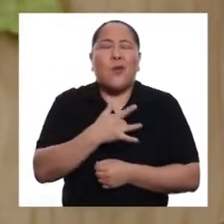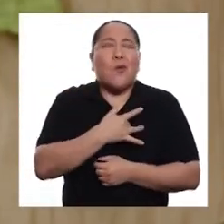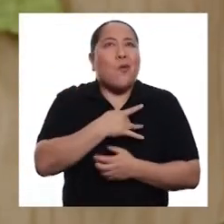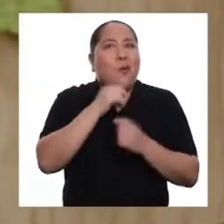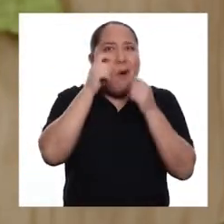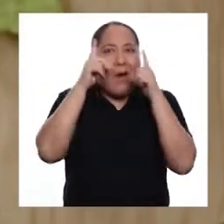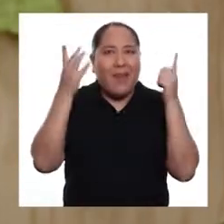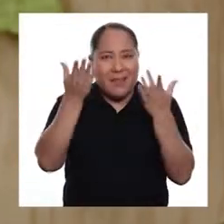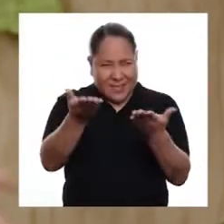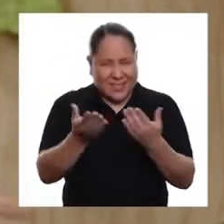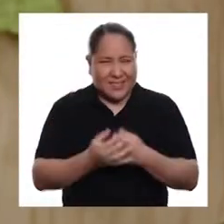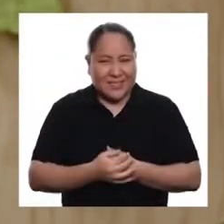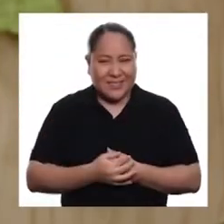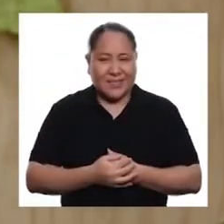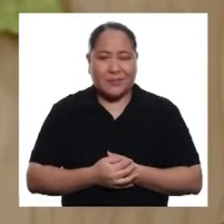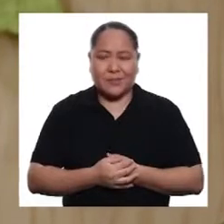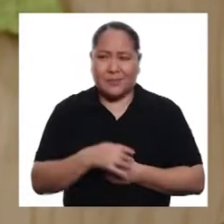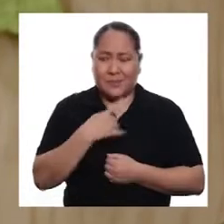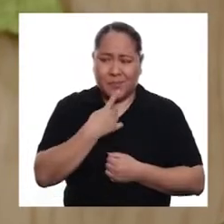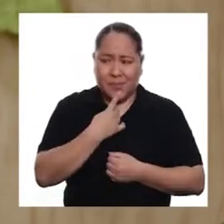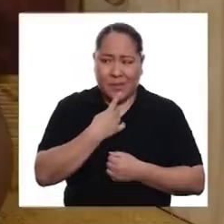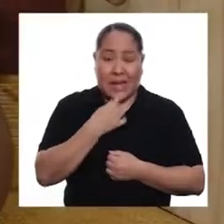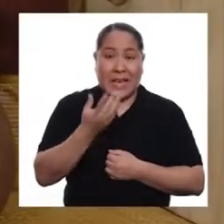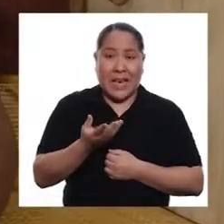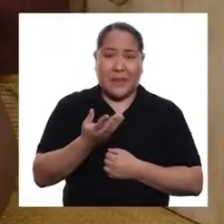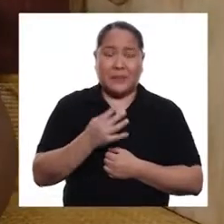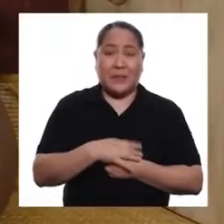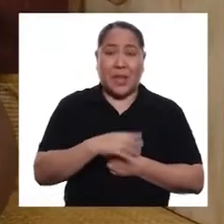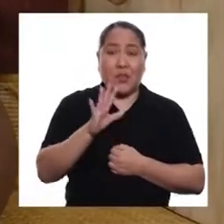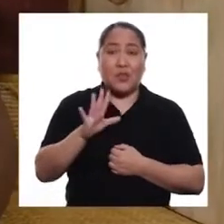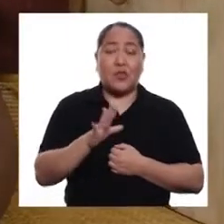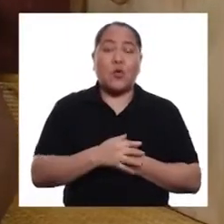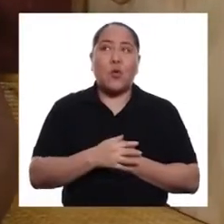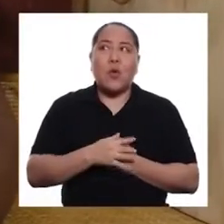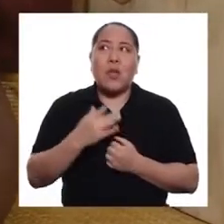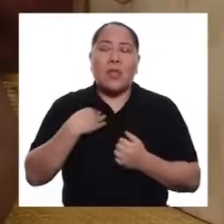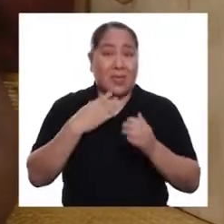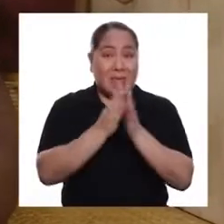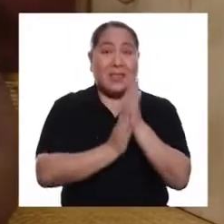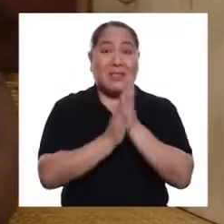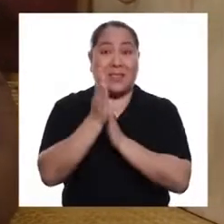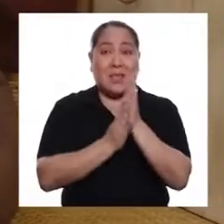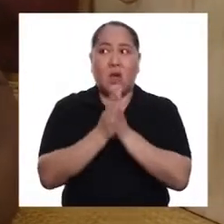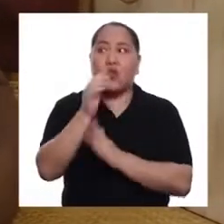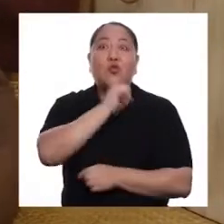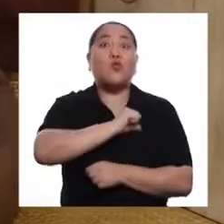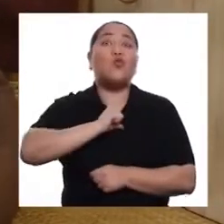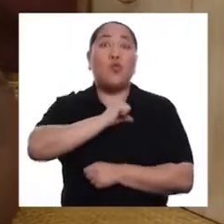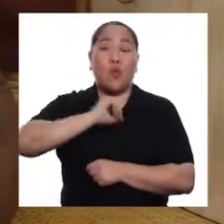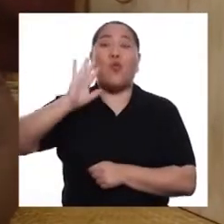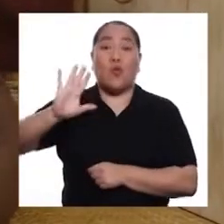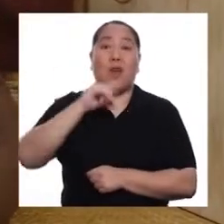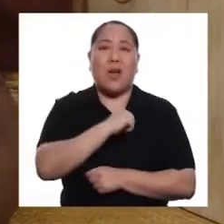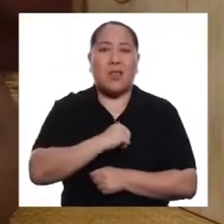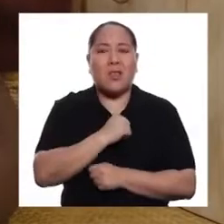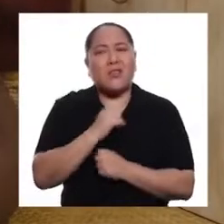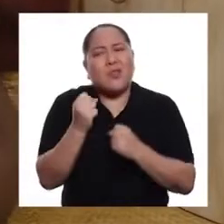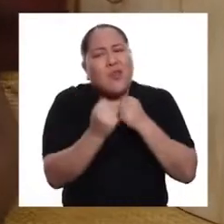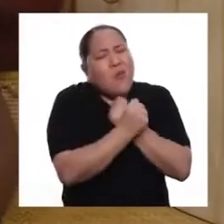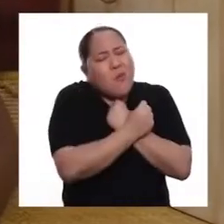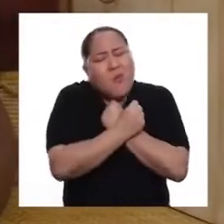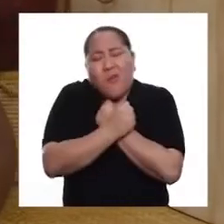ha causado una gran impresión? Ay, su disposición, su actitud,